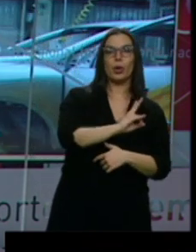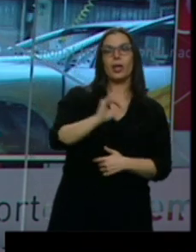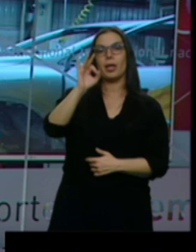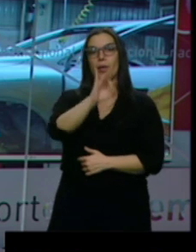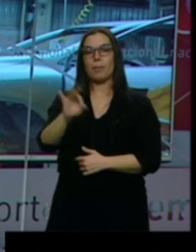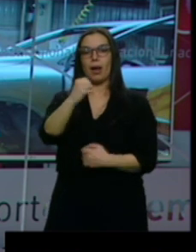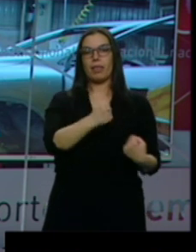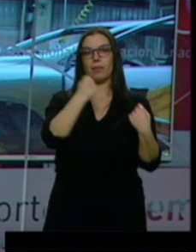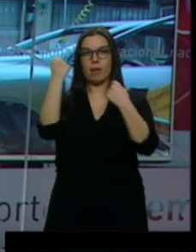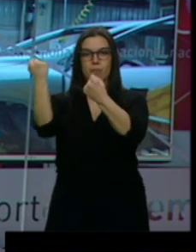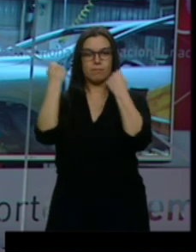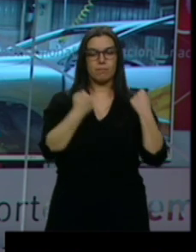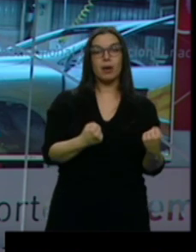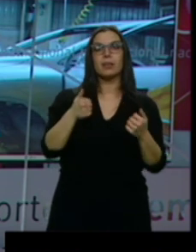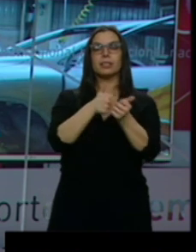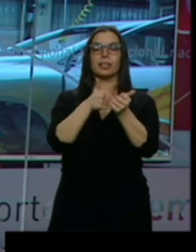Comisiones Obreras, Unai Sordo.